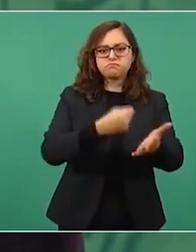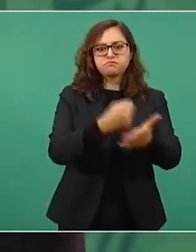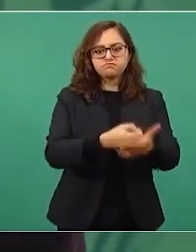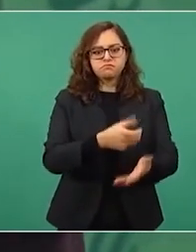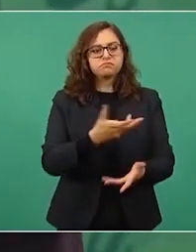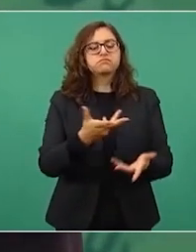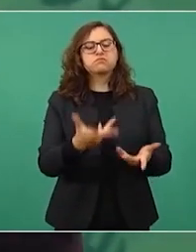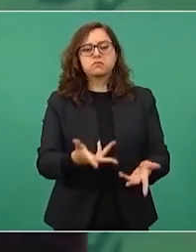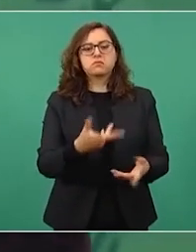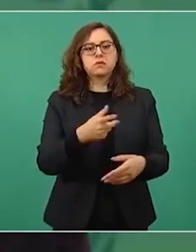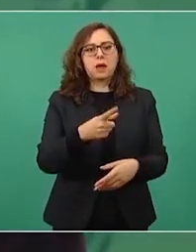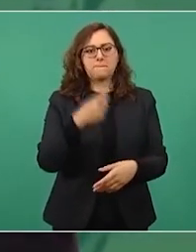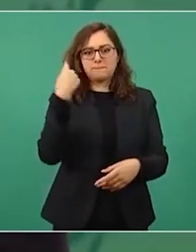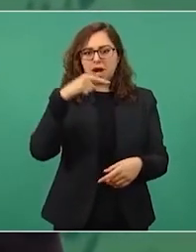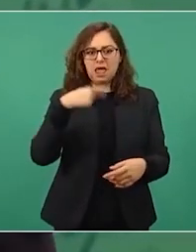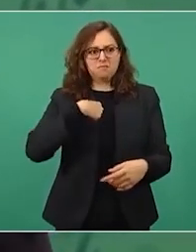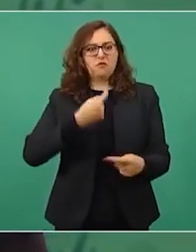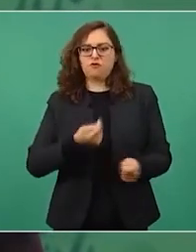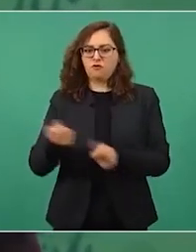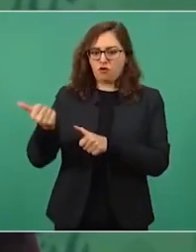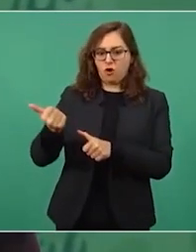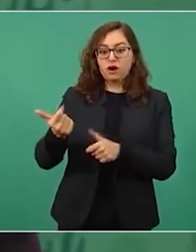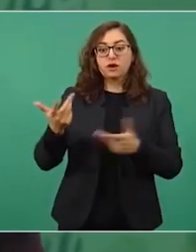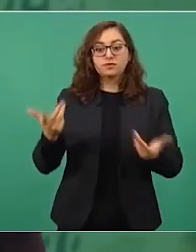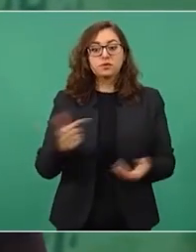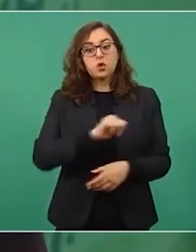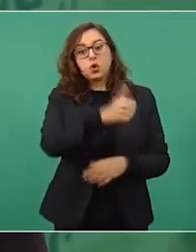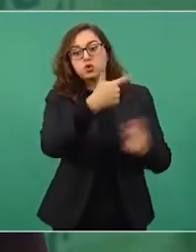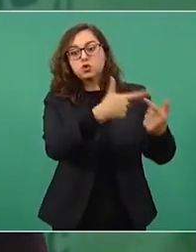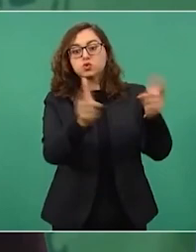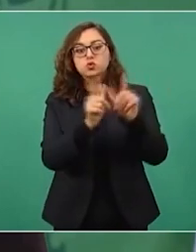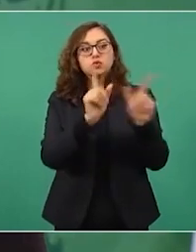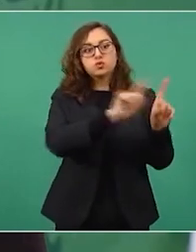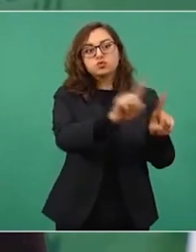callados o este inactivos